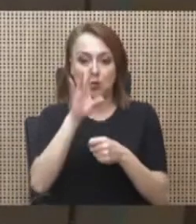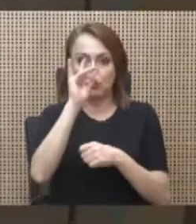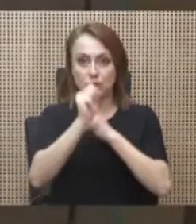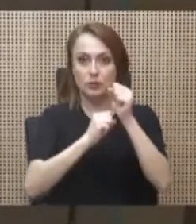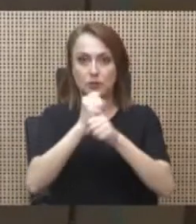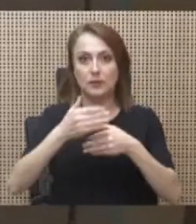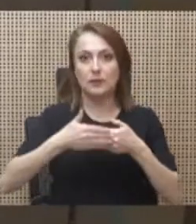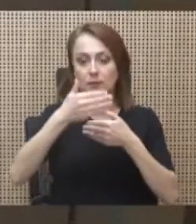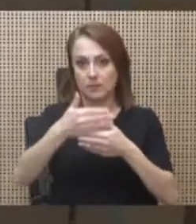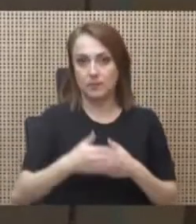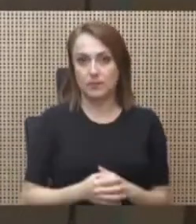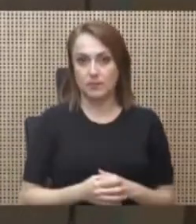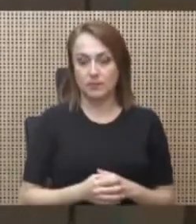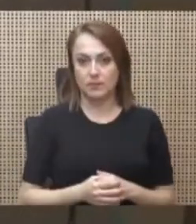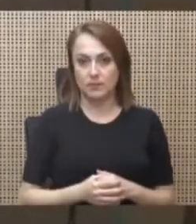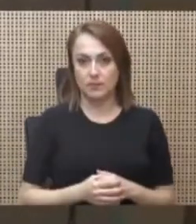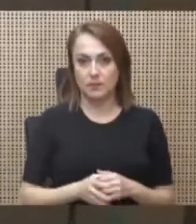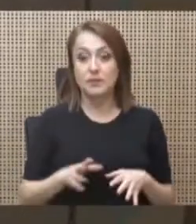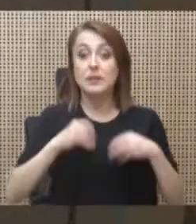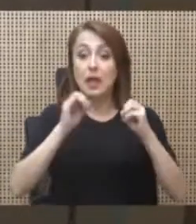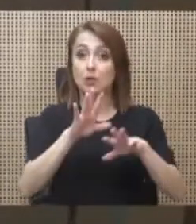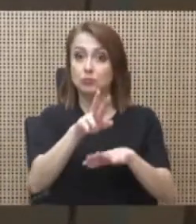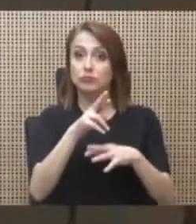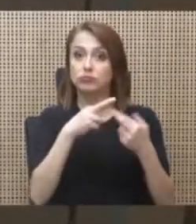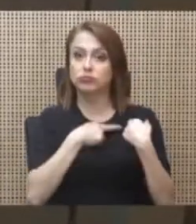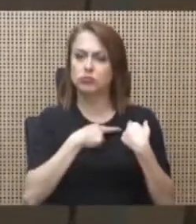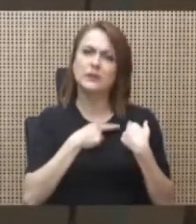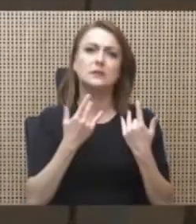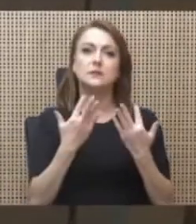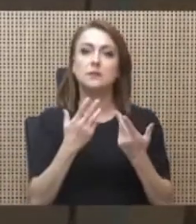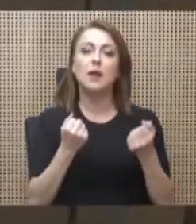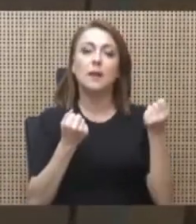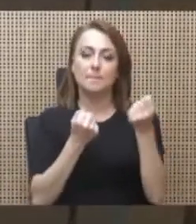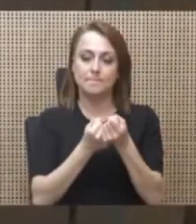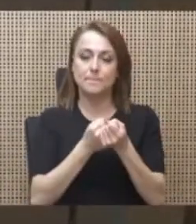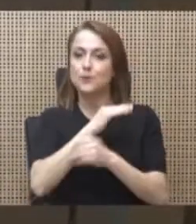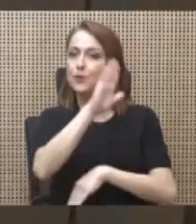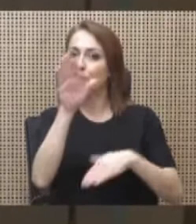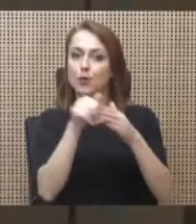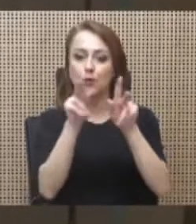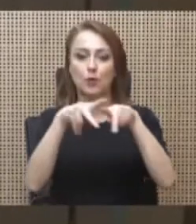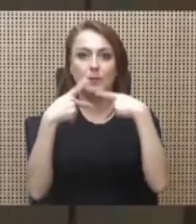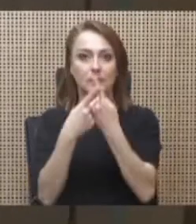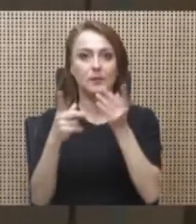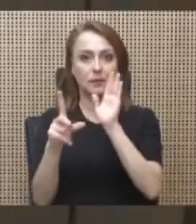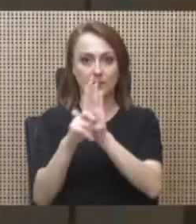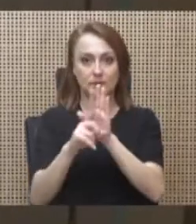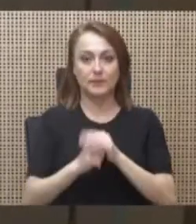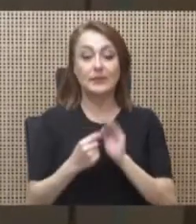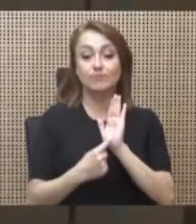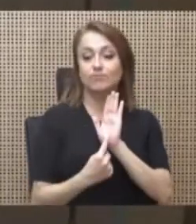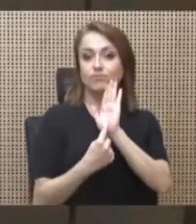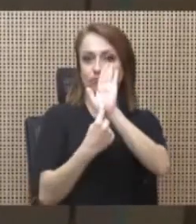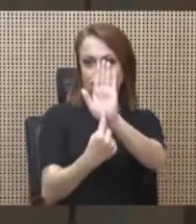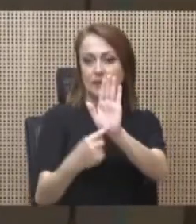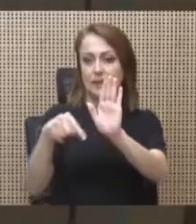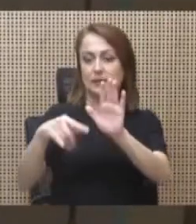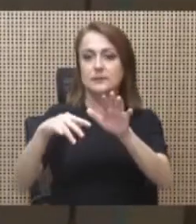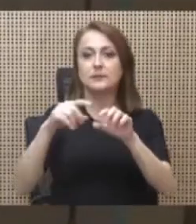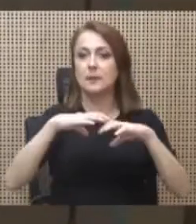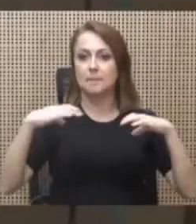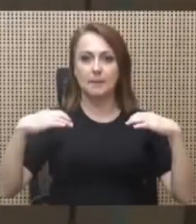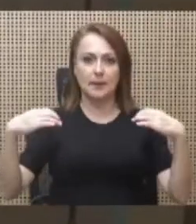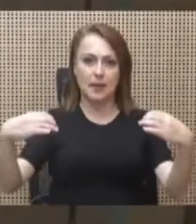de haber dejado su cargo. Esperamos el apoyo, por supuesto, de todas las fracciones legislativas representadas en este plenario.